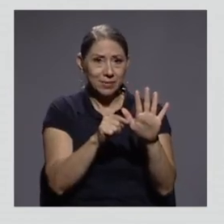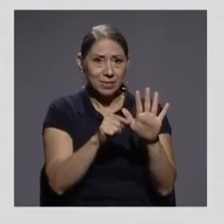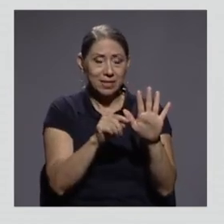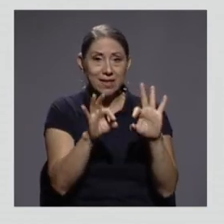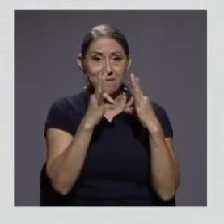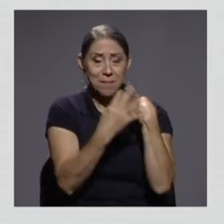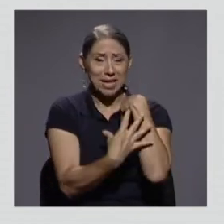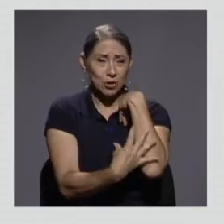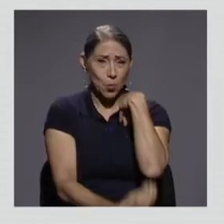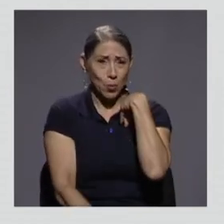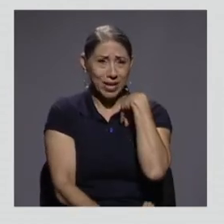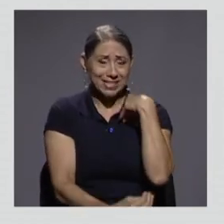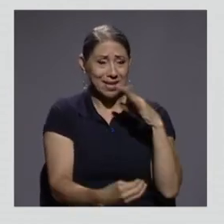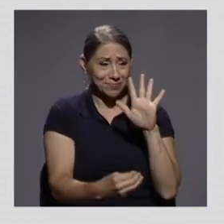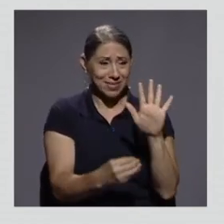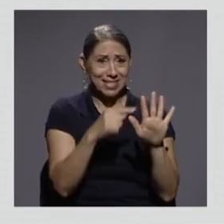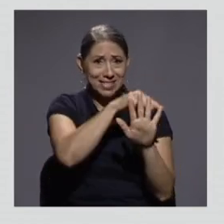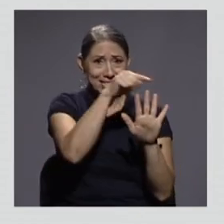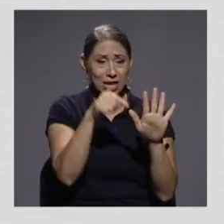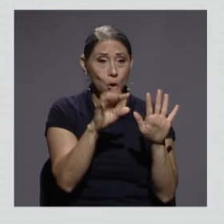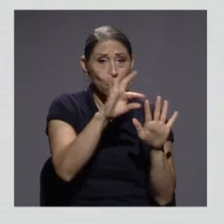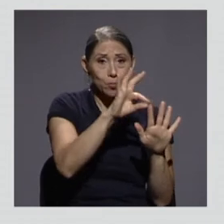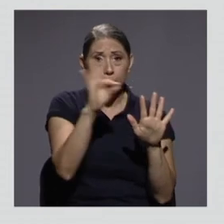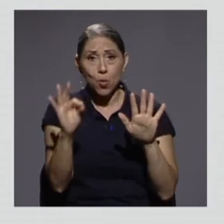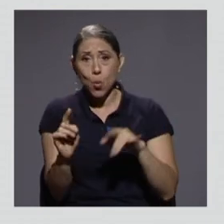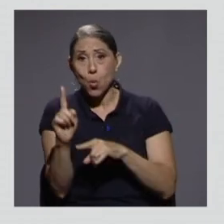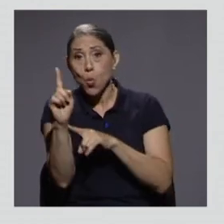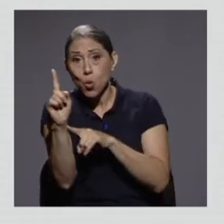no asisten a la educación formal.